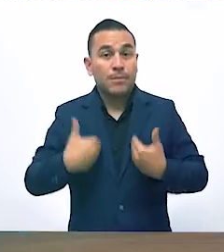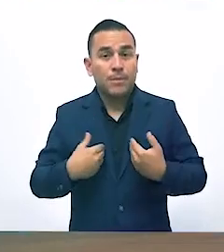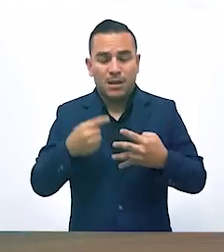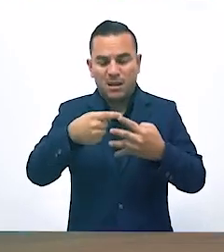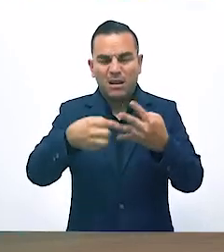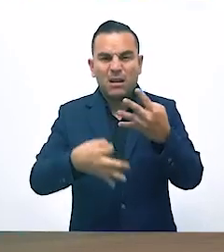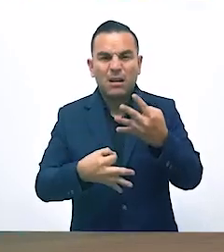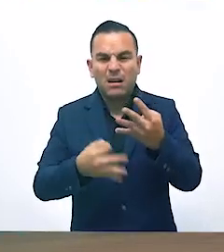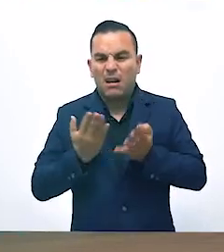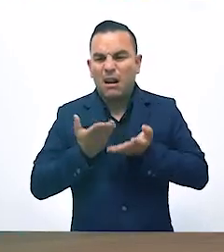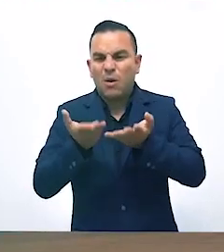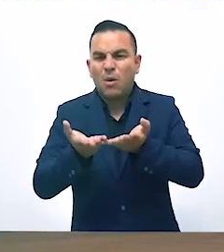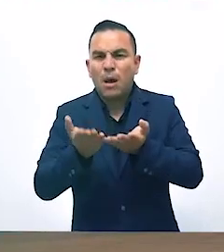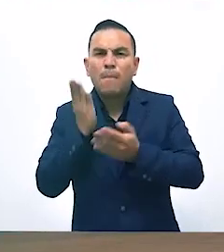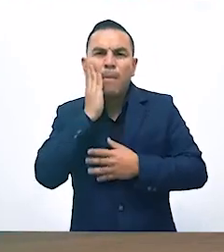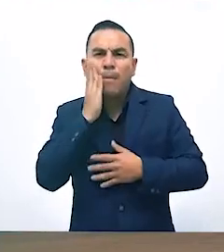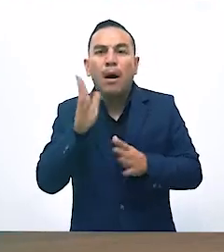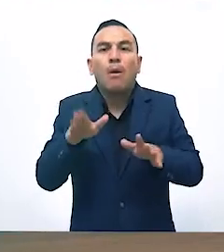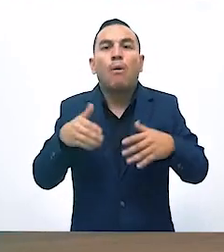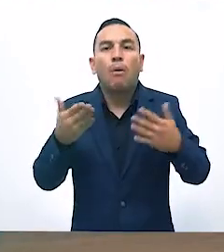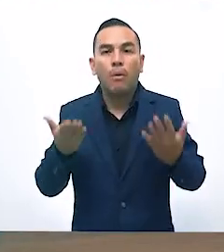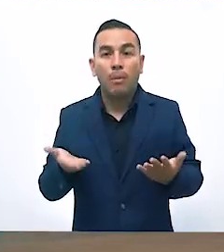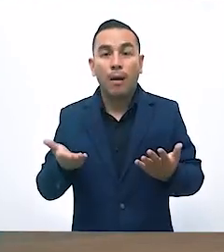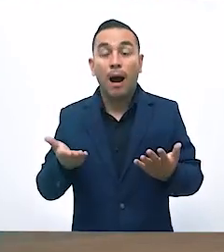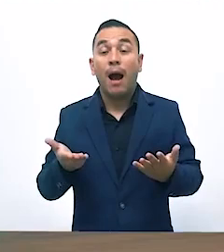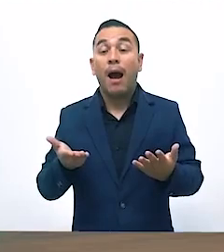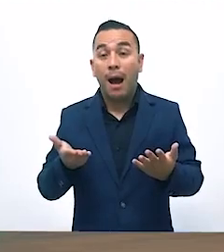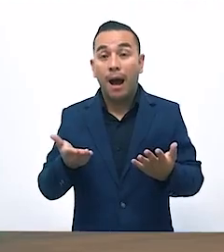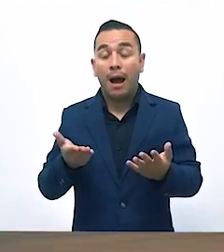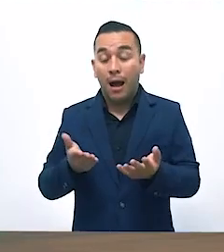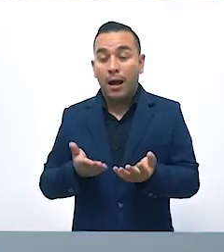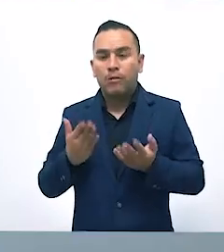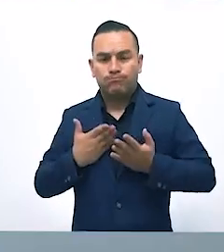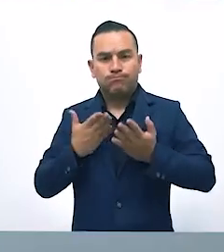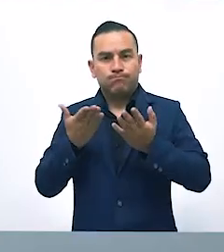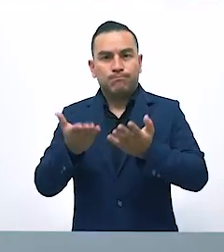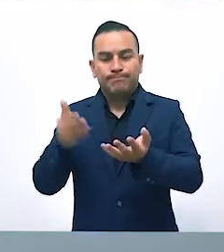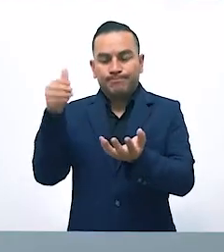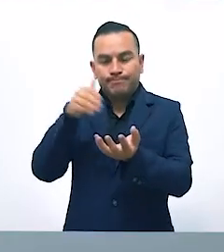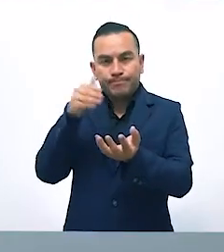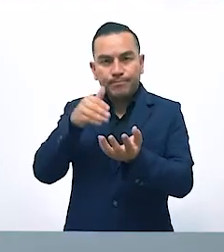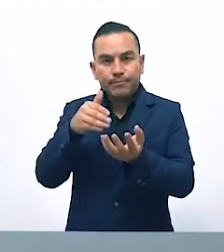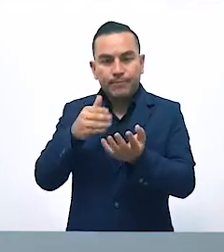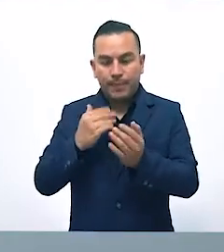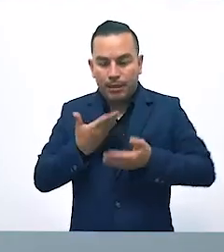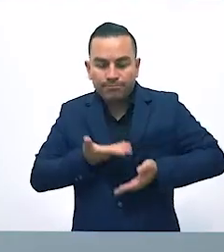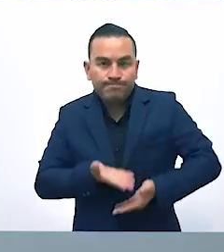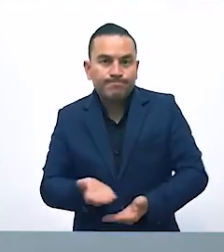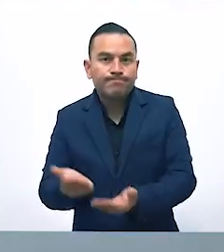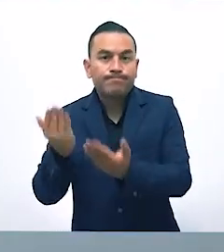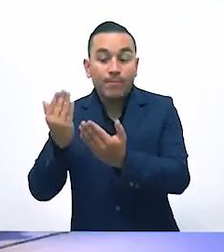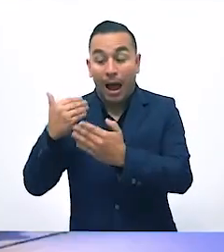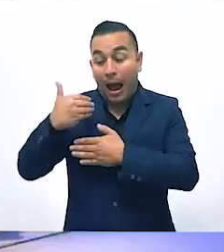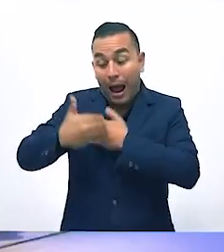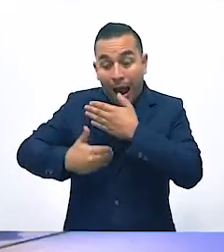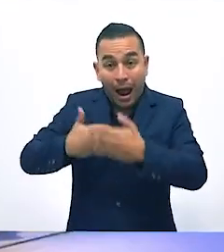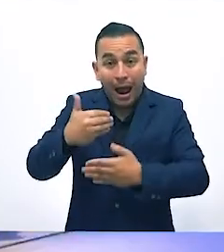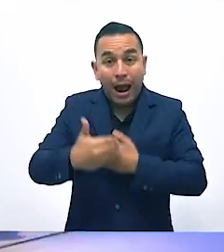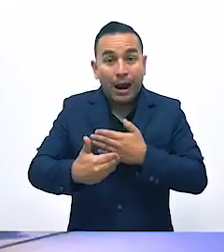¿Cómo la ley beneficia a la mamá? Recibirá educación prenatal para prepararse para la llegada de su bebé.